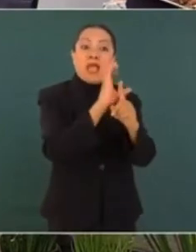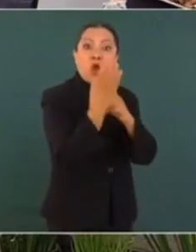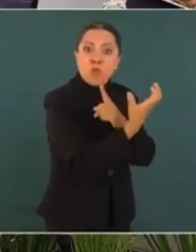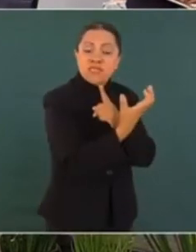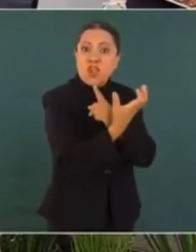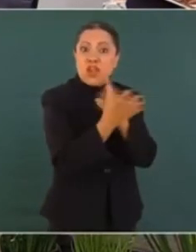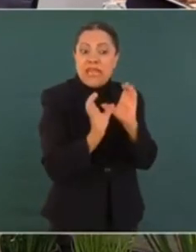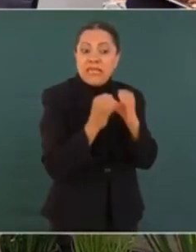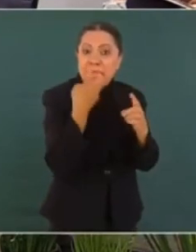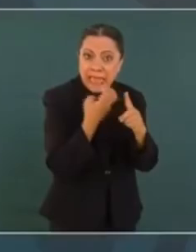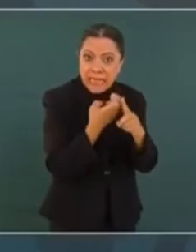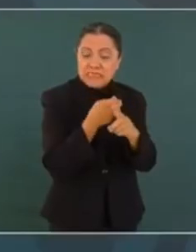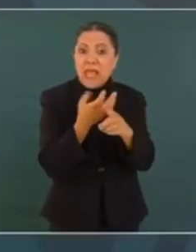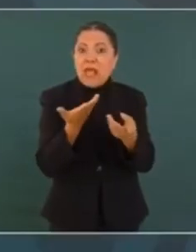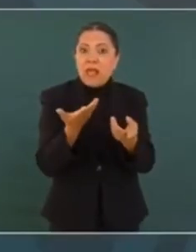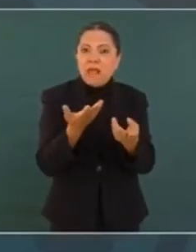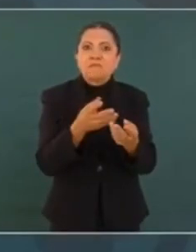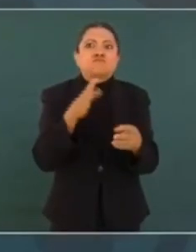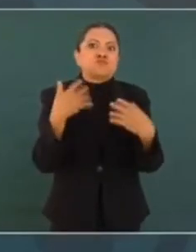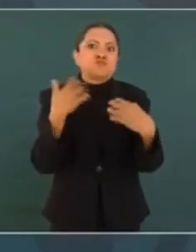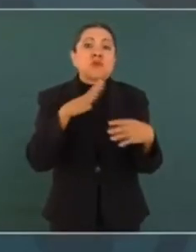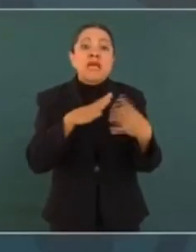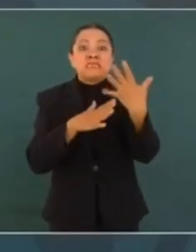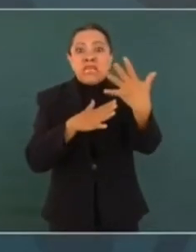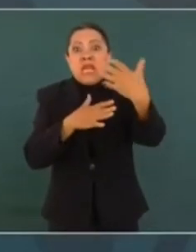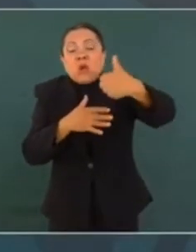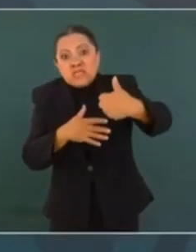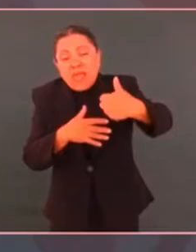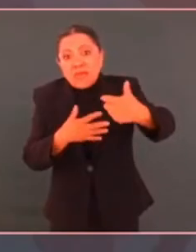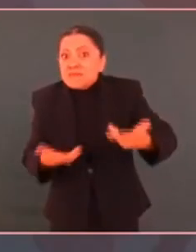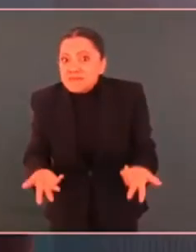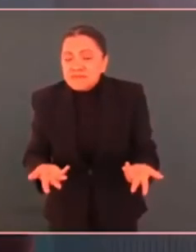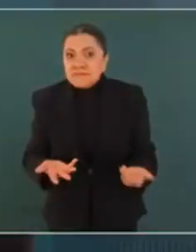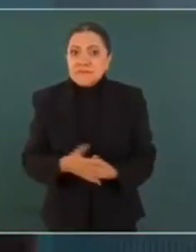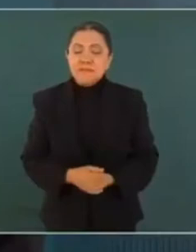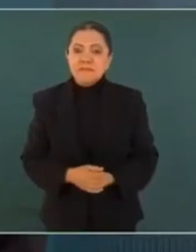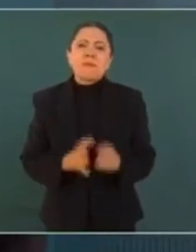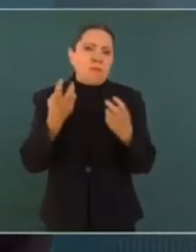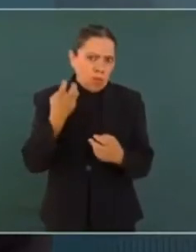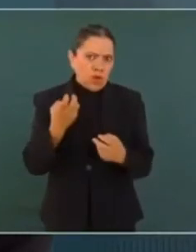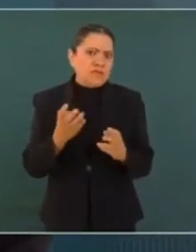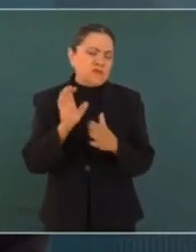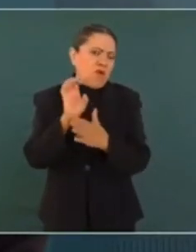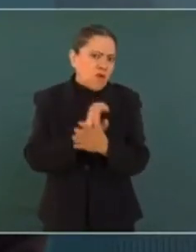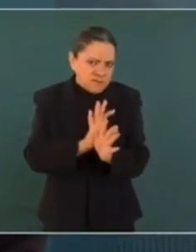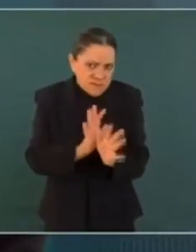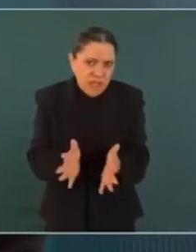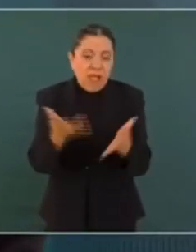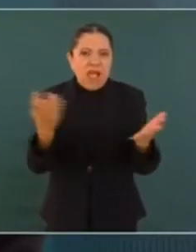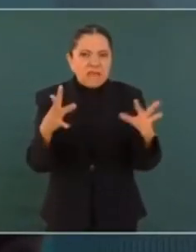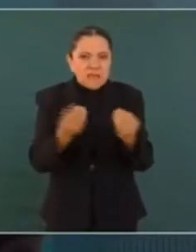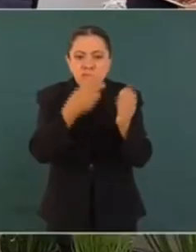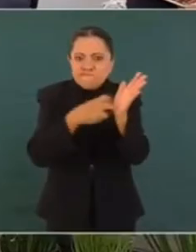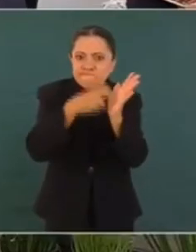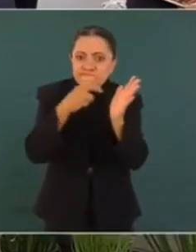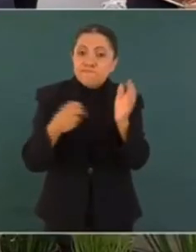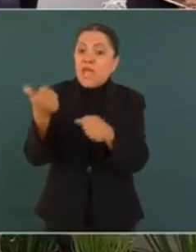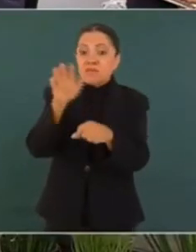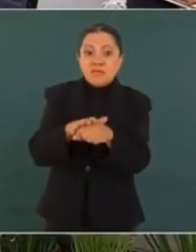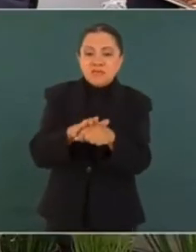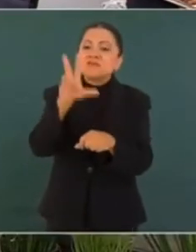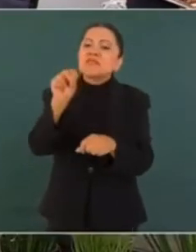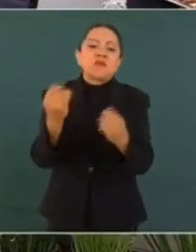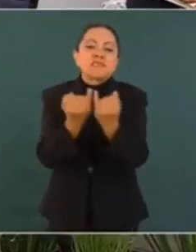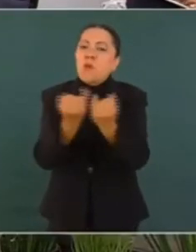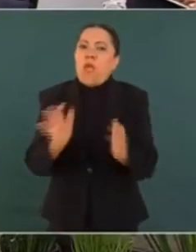sector energético, de cinco o seis que existen. Entonces, vamos a hacer un ajuste administrativo, ya no son las